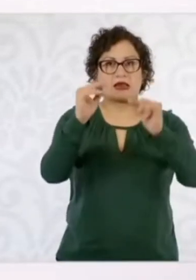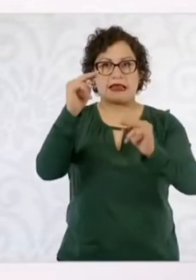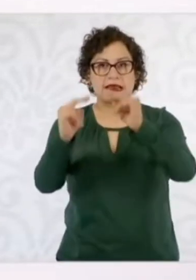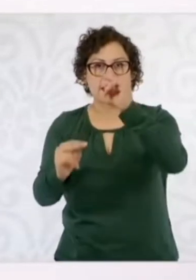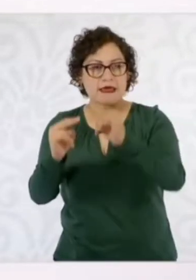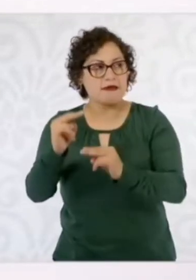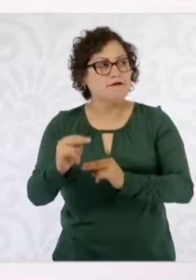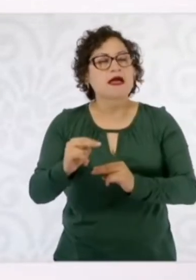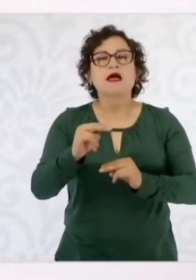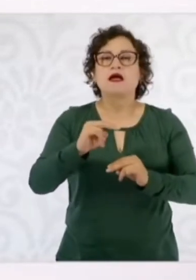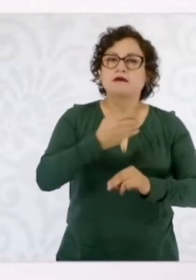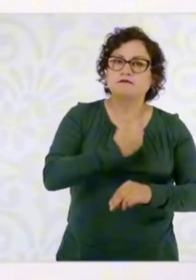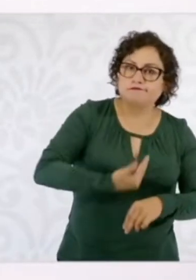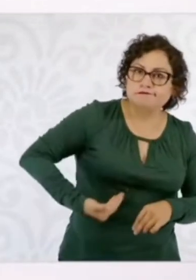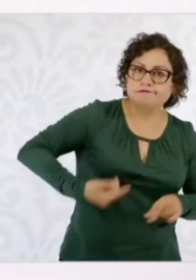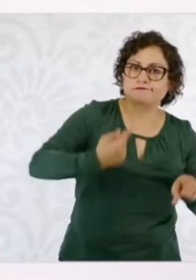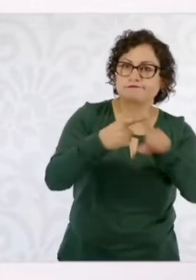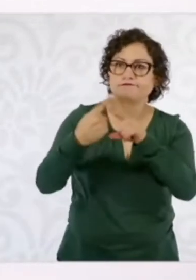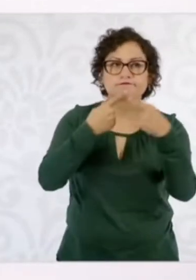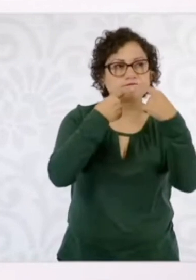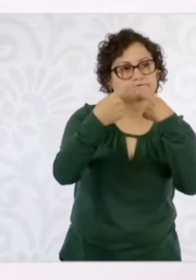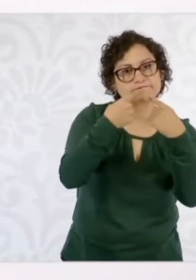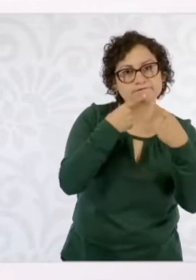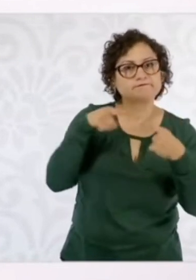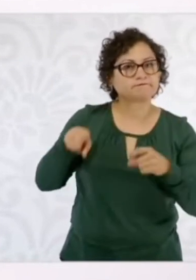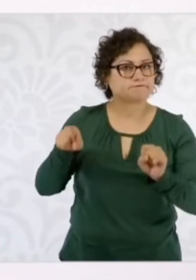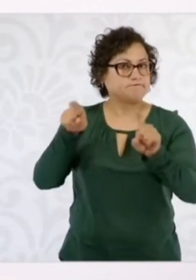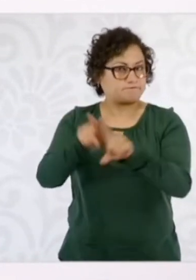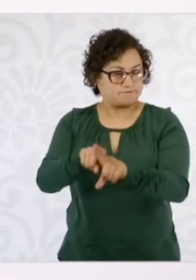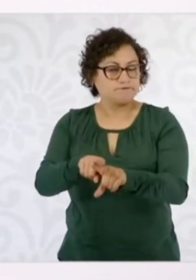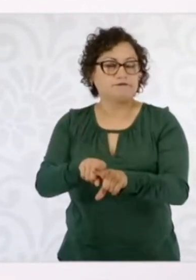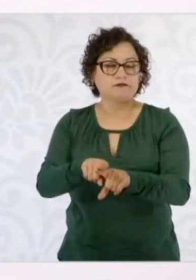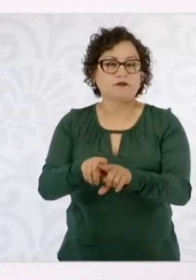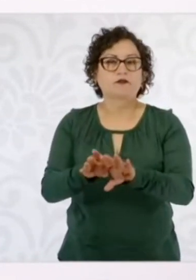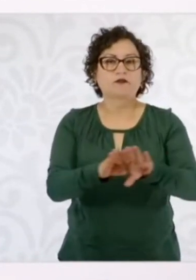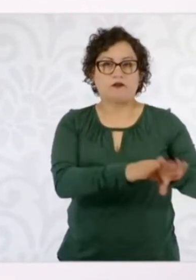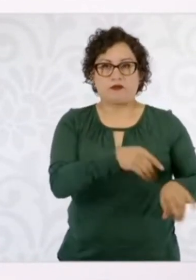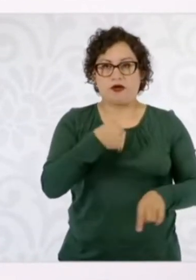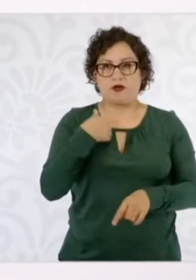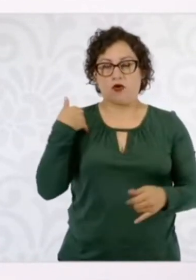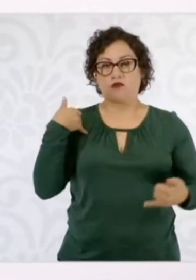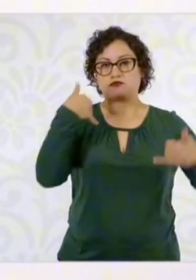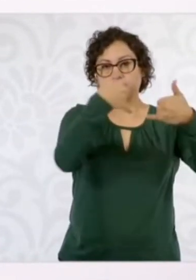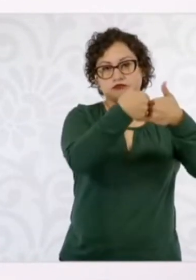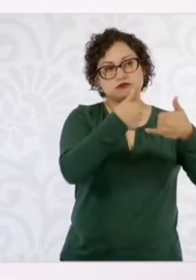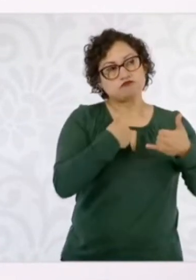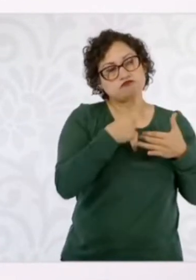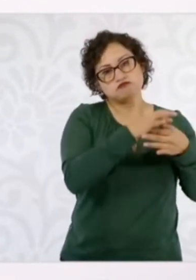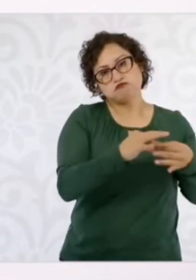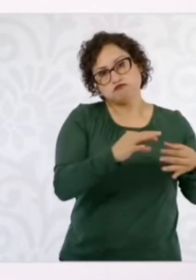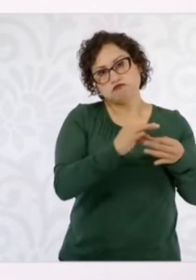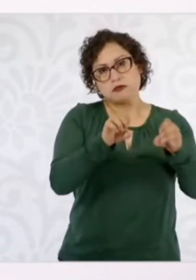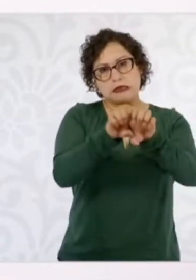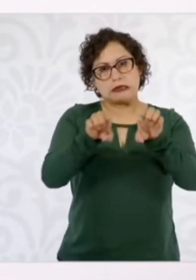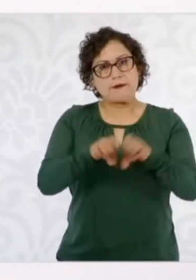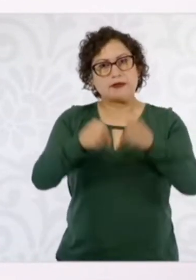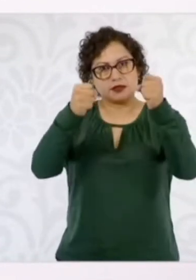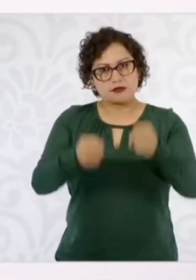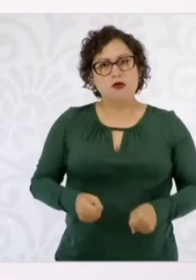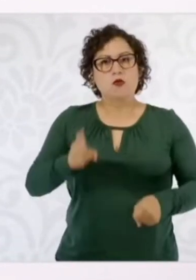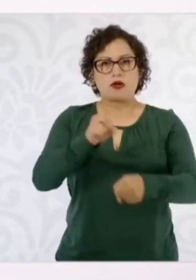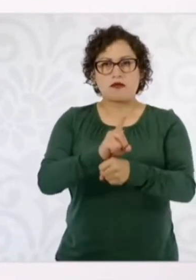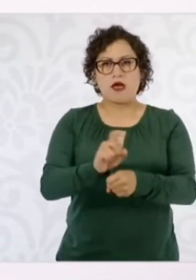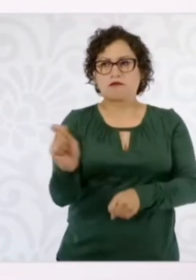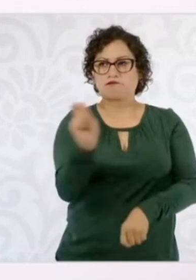Pero yo le expliqué que tenemos un gabinete de seguridad muy competente, coordinado por